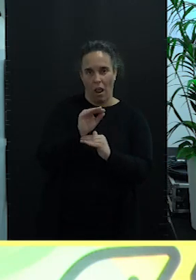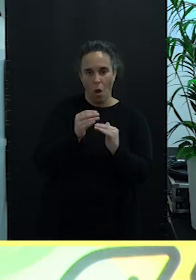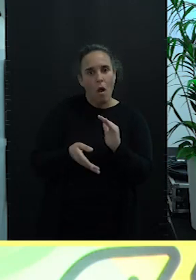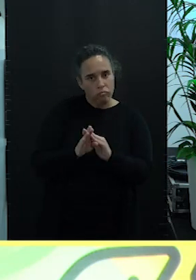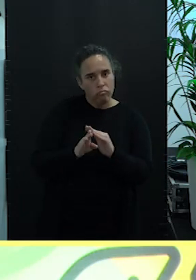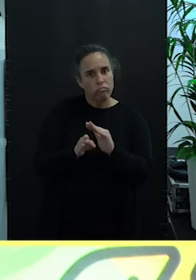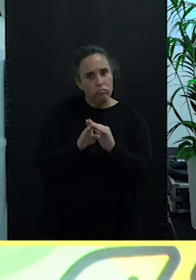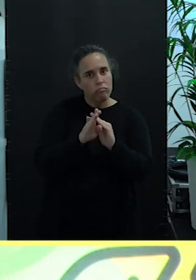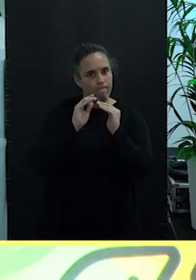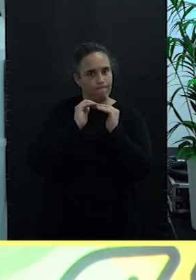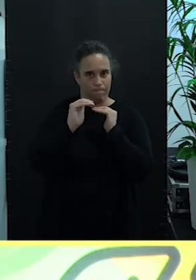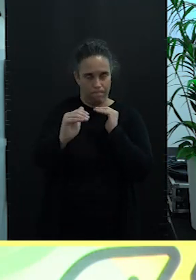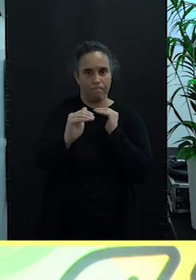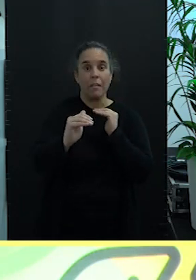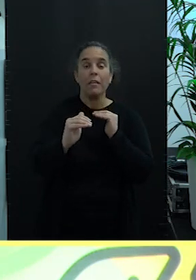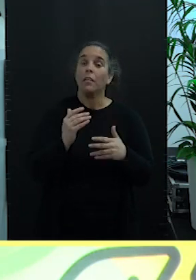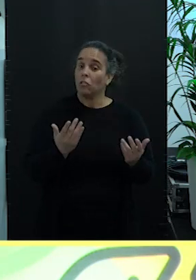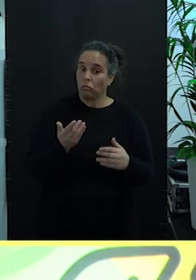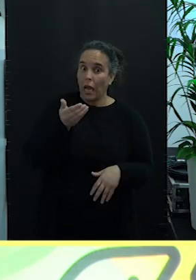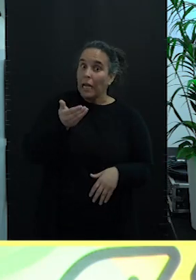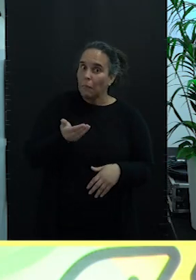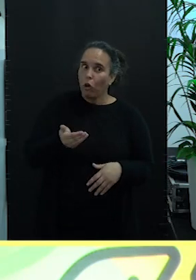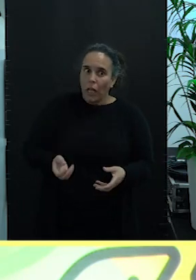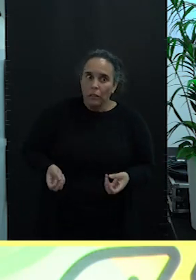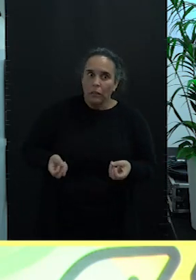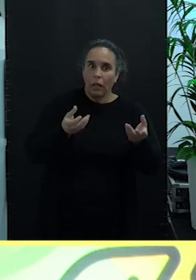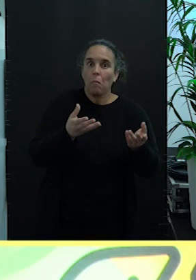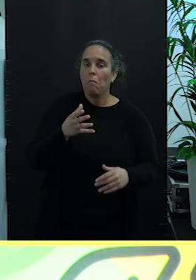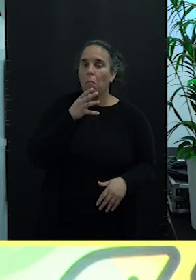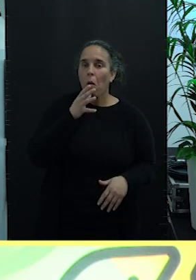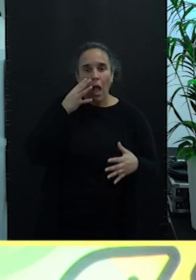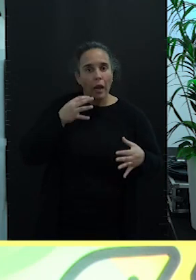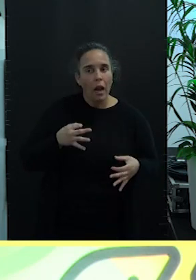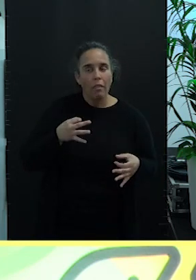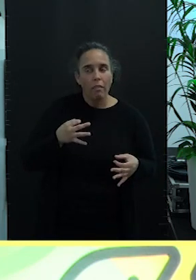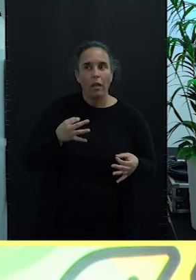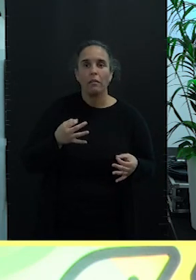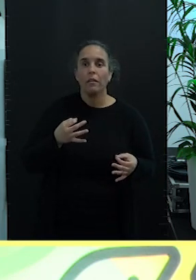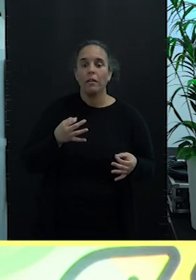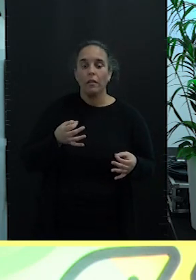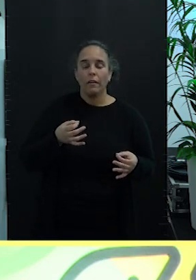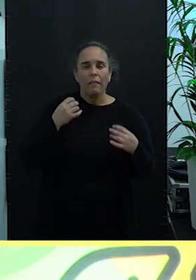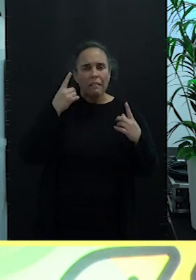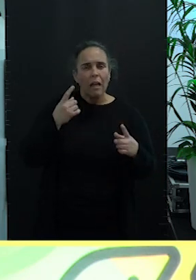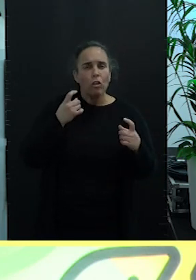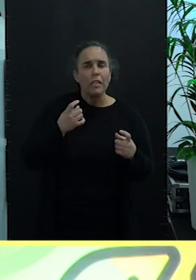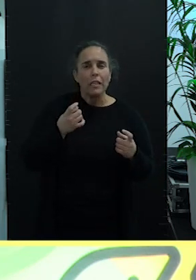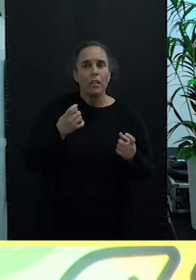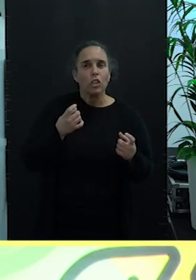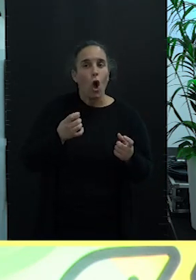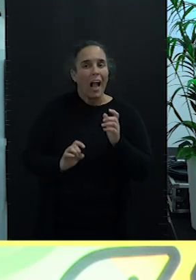Y es importante decirlo porque realmente lo que estamos es generando un tipo de